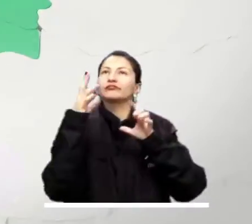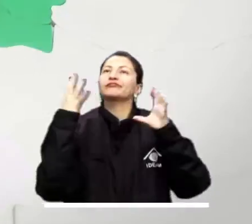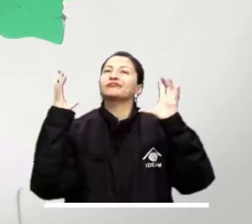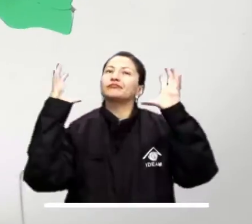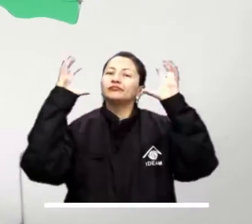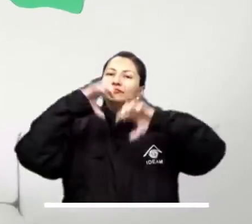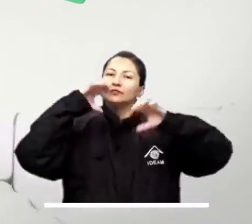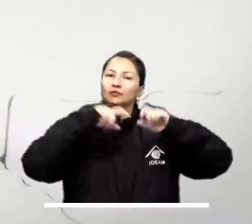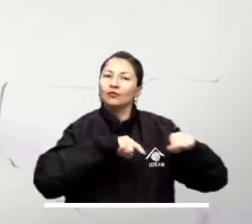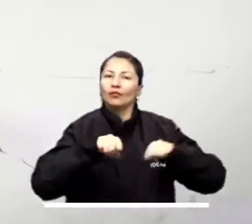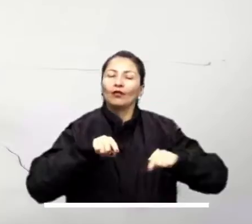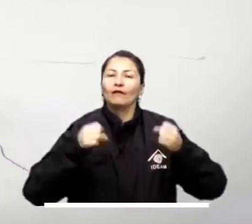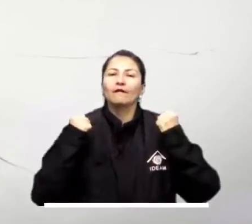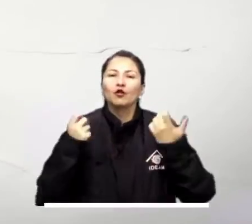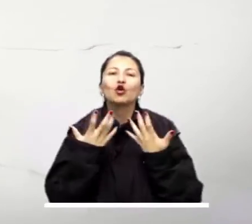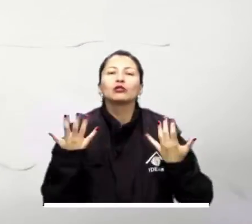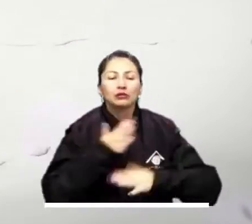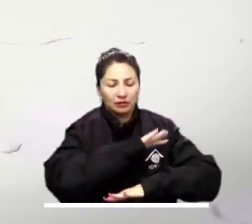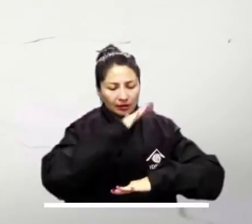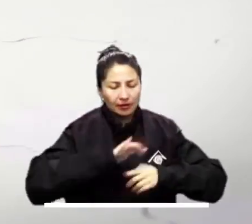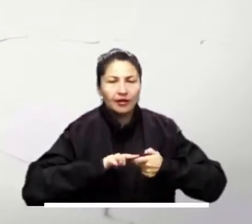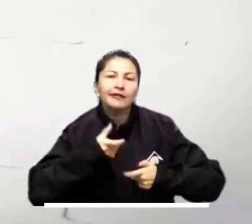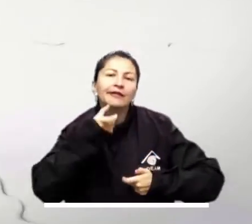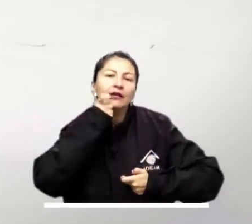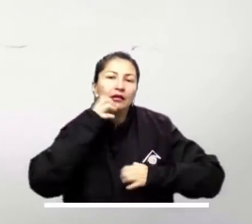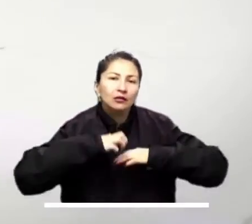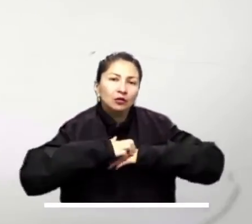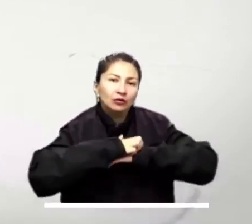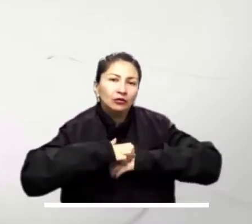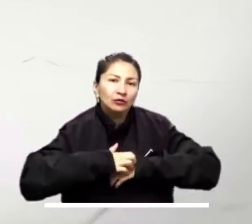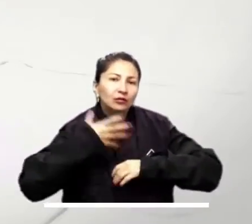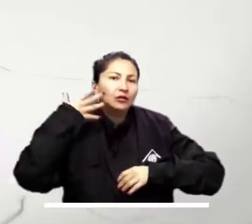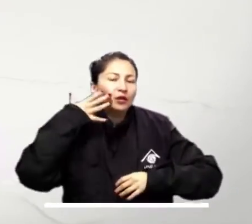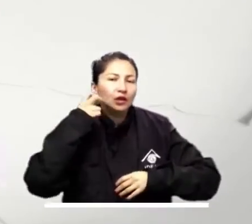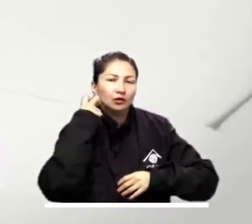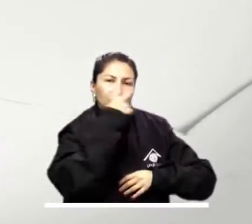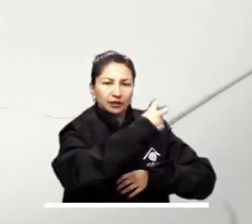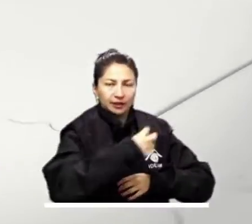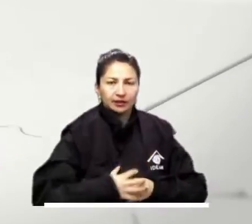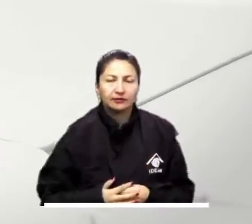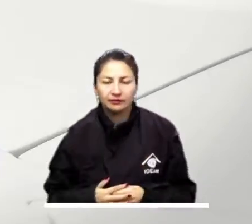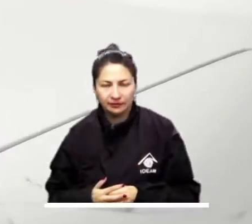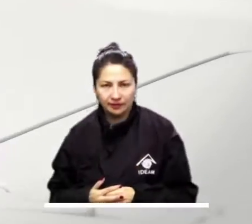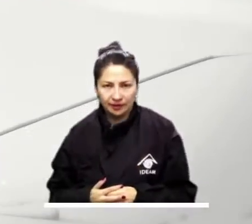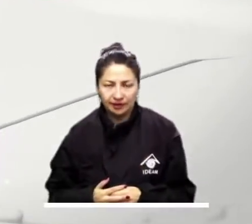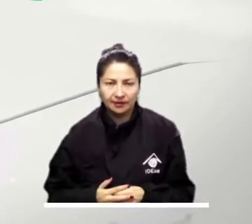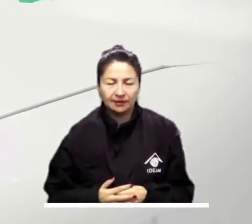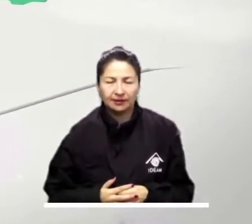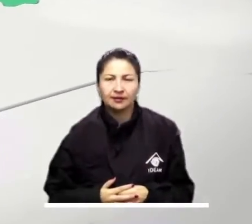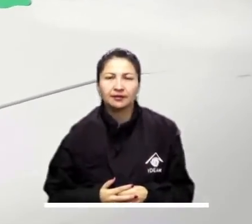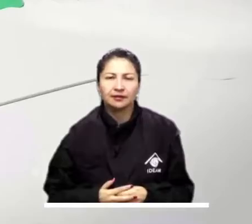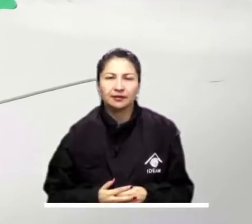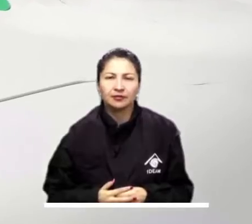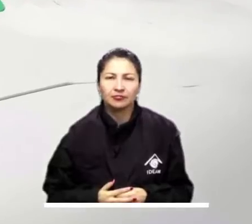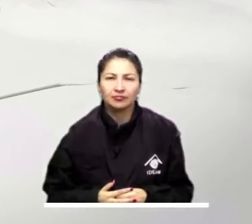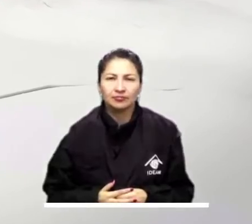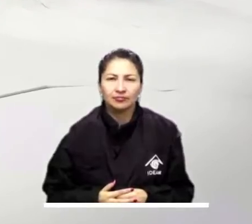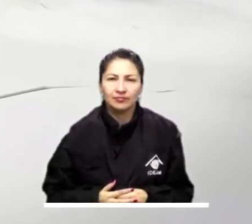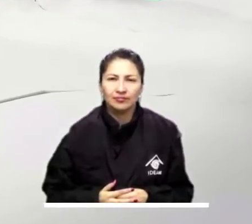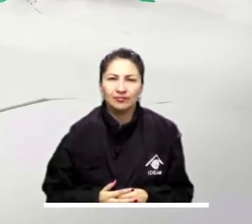Para la región andina se estiman posibles lluvias fuertes en sectores de Antioquia, Caldas, Tolima y norte de Santander.